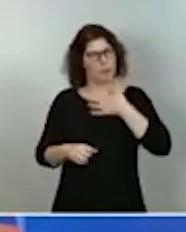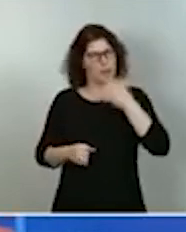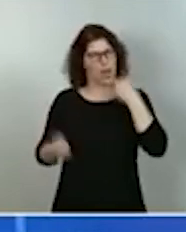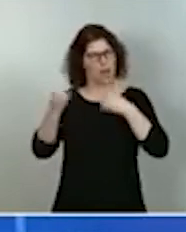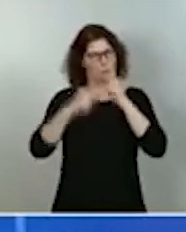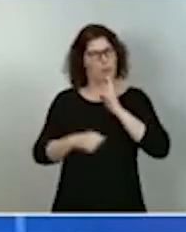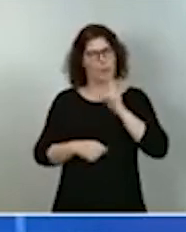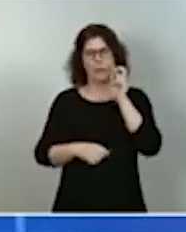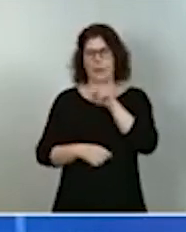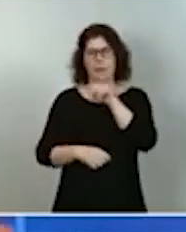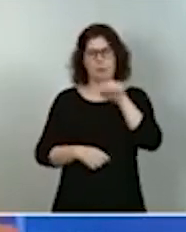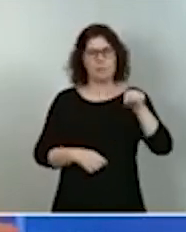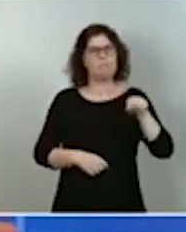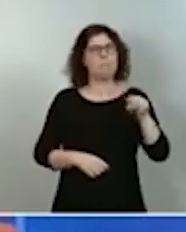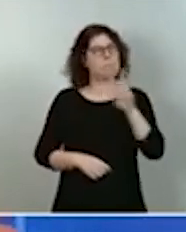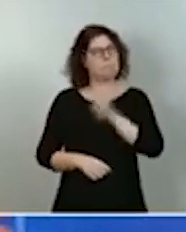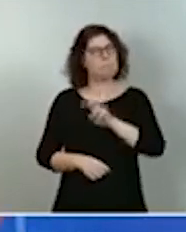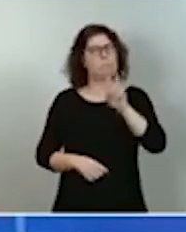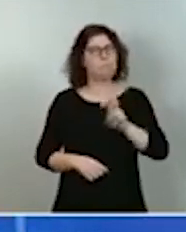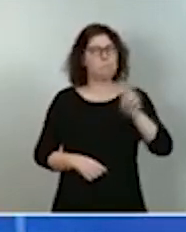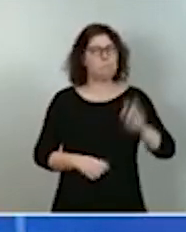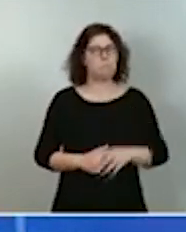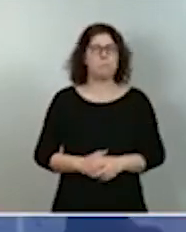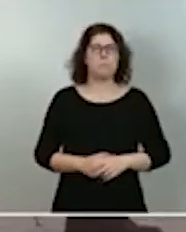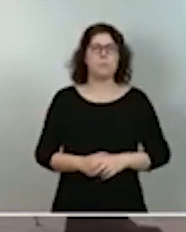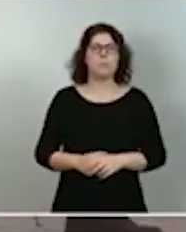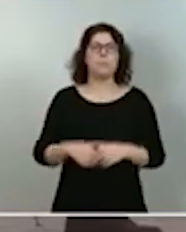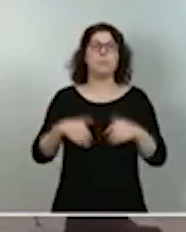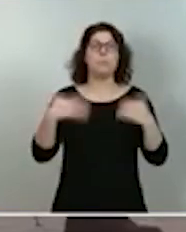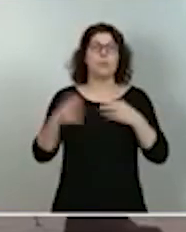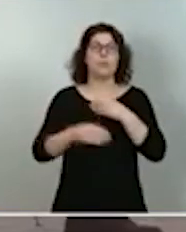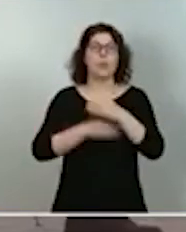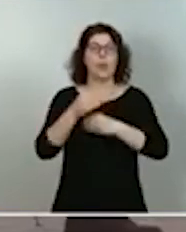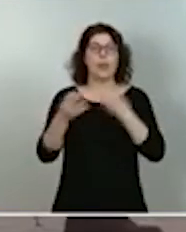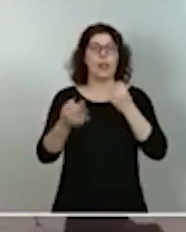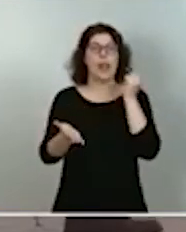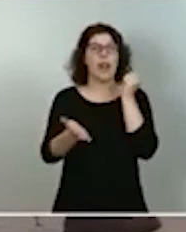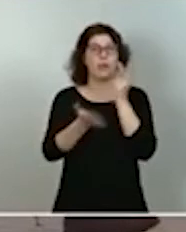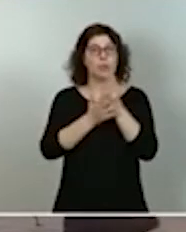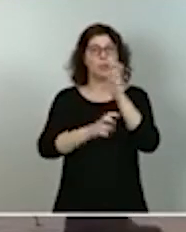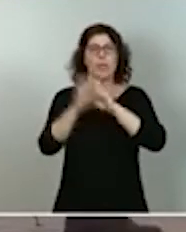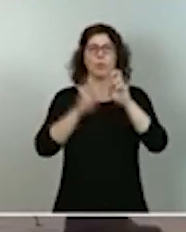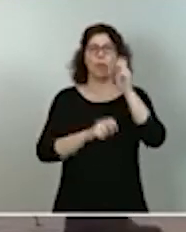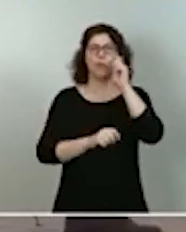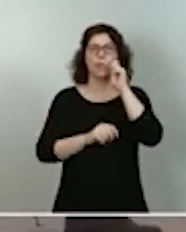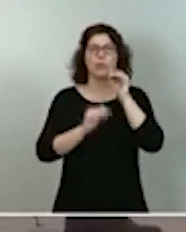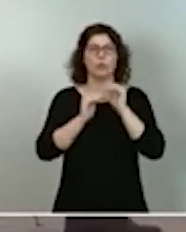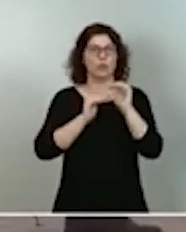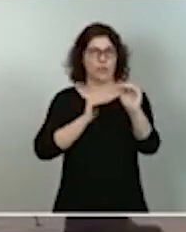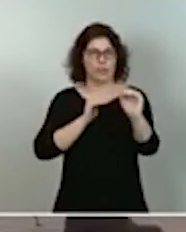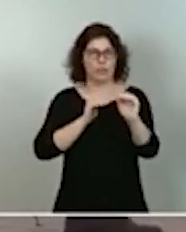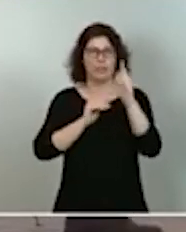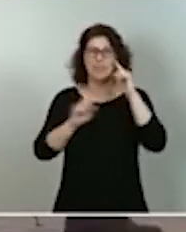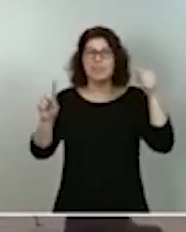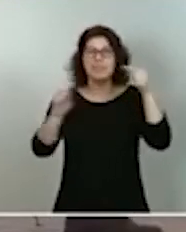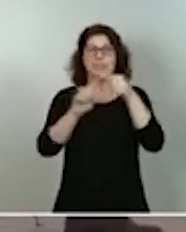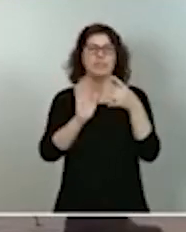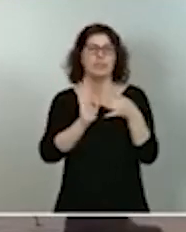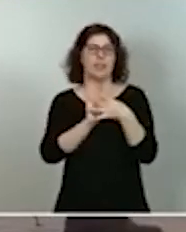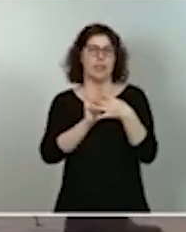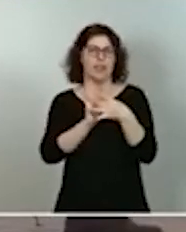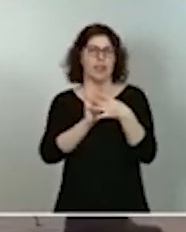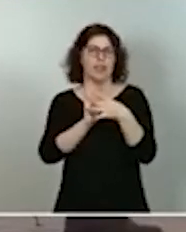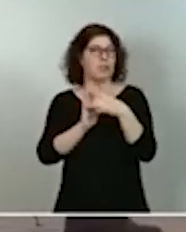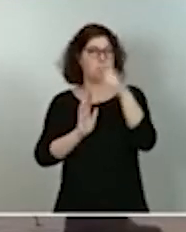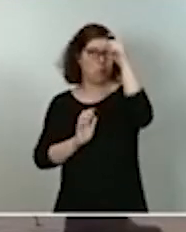También lo hace la apuesta renovada por un turismo sostenible con énfasis especial en la calidad, tanto en entornos rurales y de alta